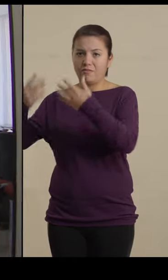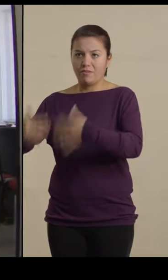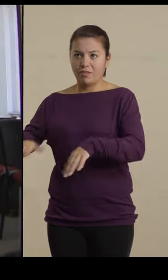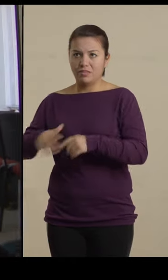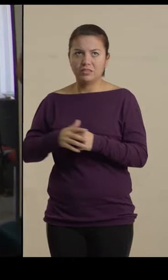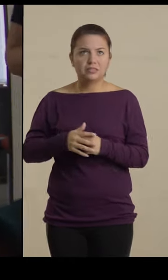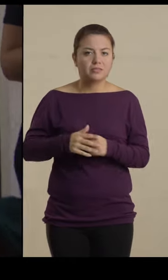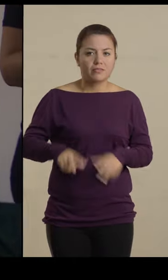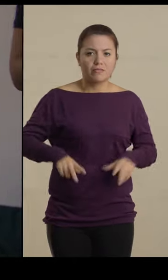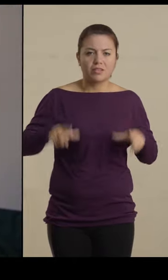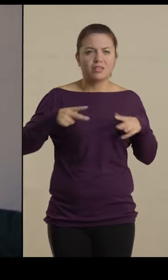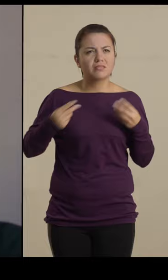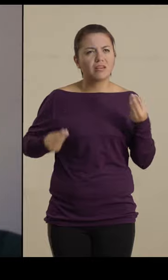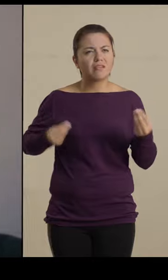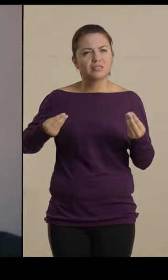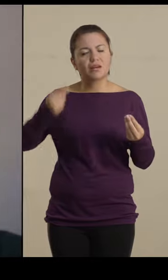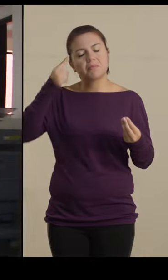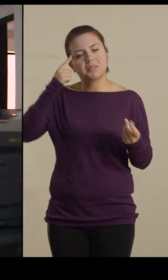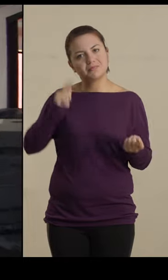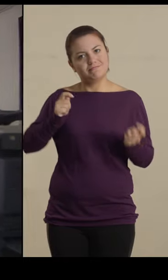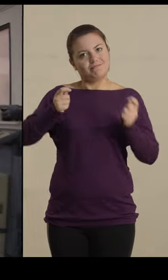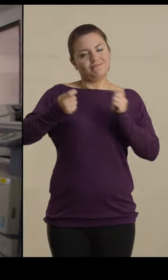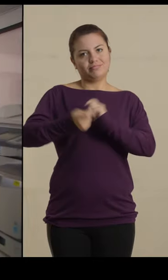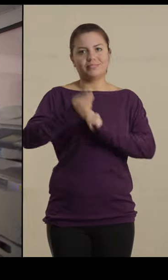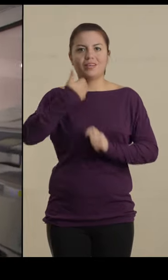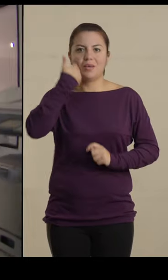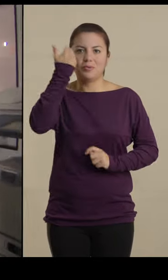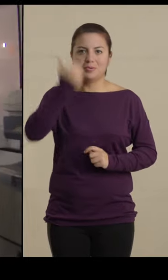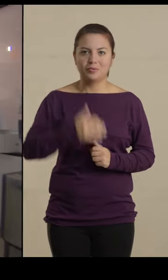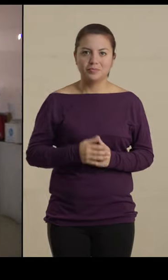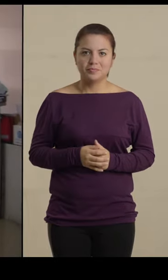están en un momento de su vida donde están transitando a la vida adulta.